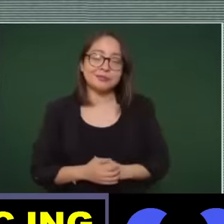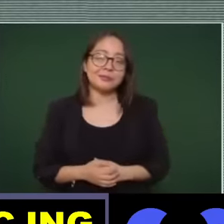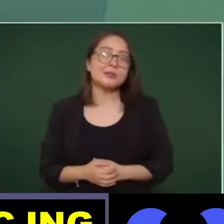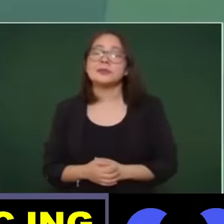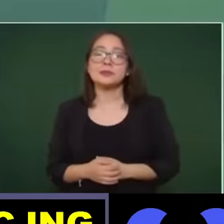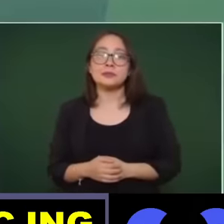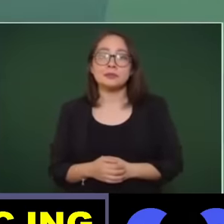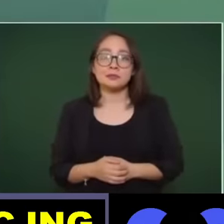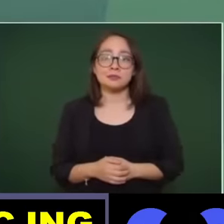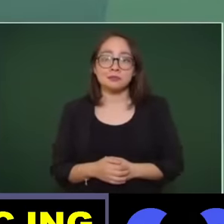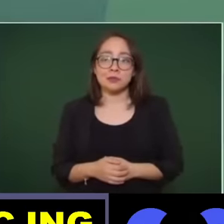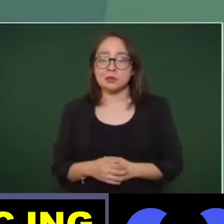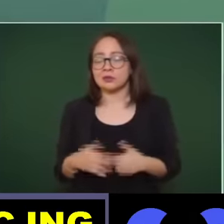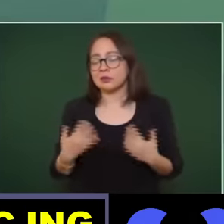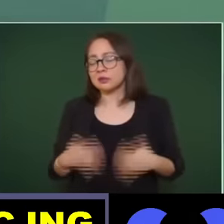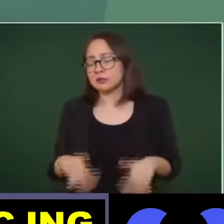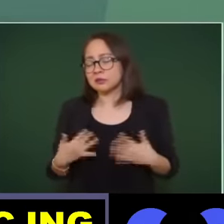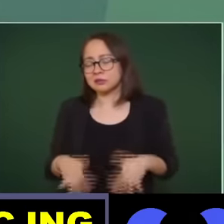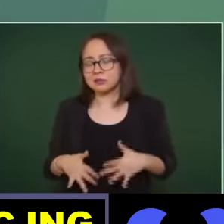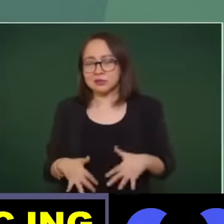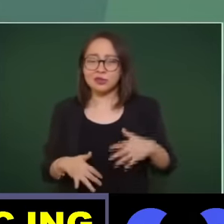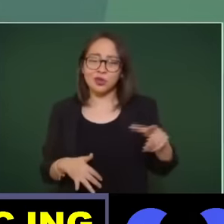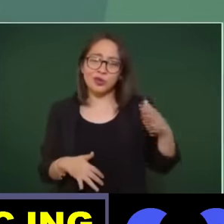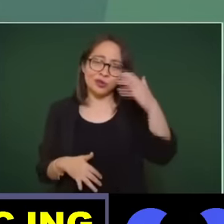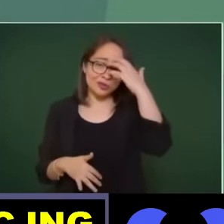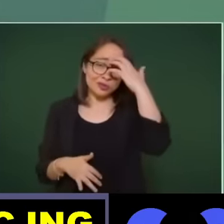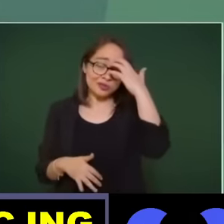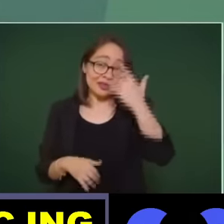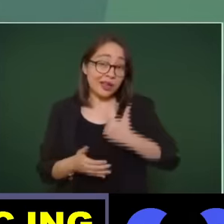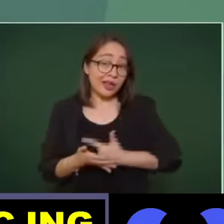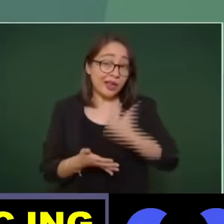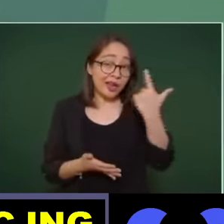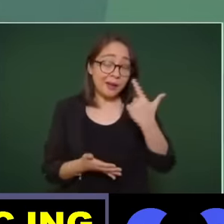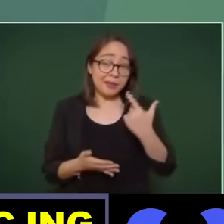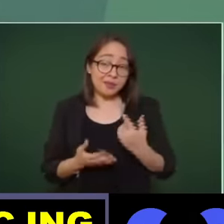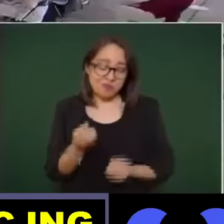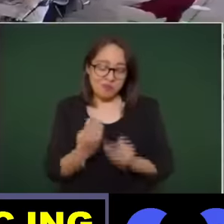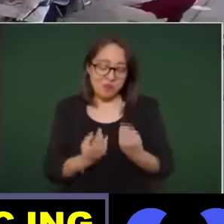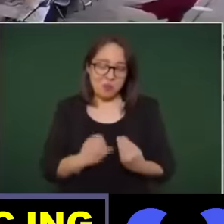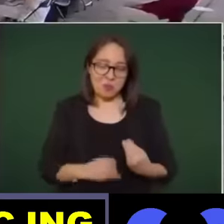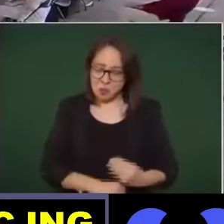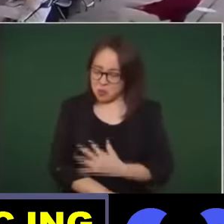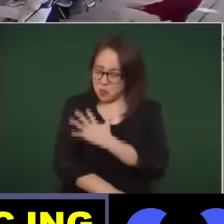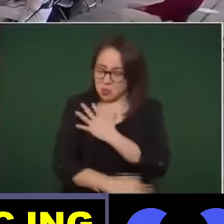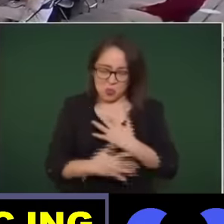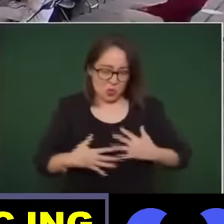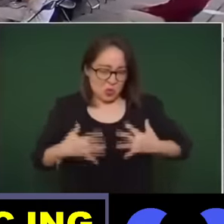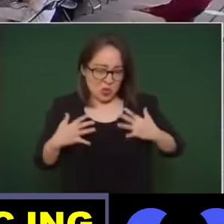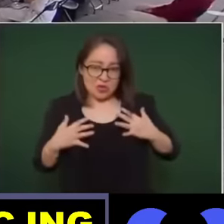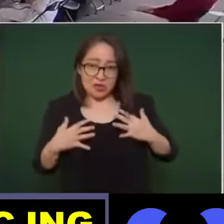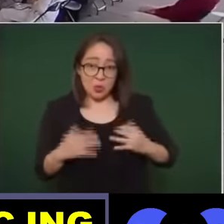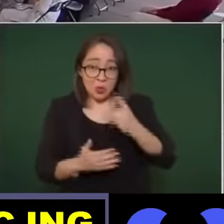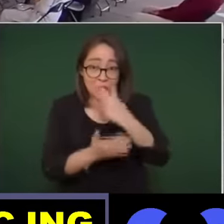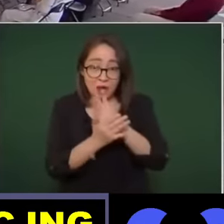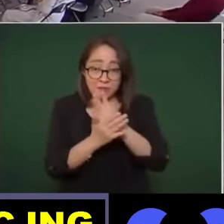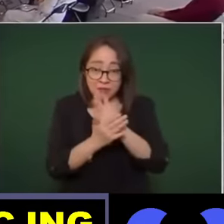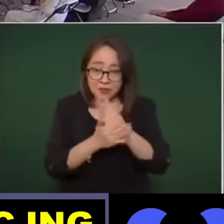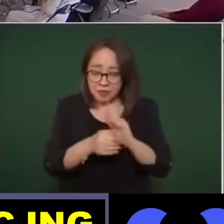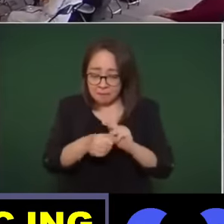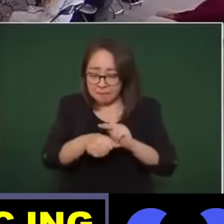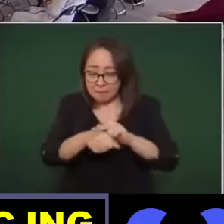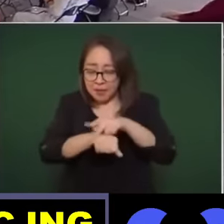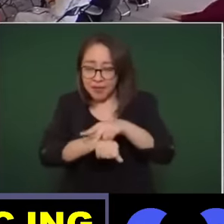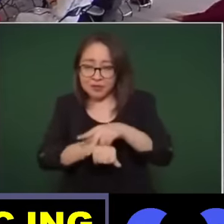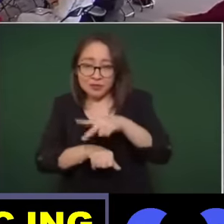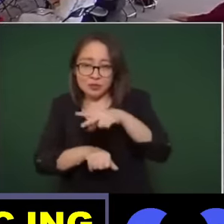y sabe lo que significan las quemaduras que no son nada más las superficiales sino